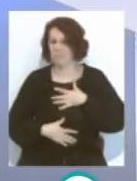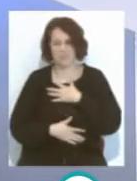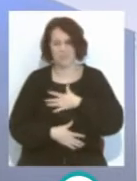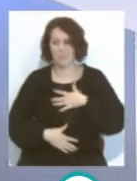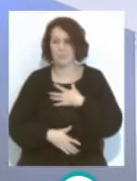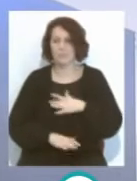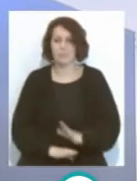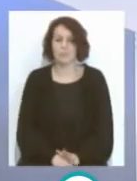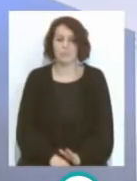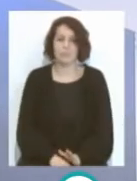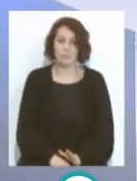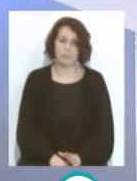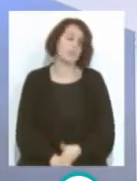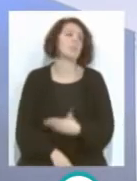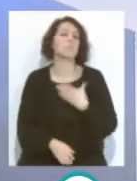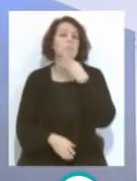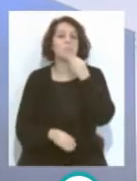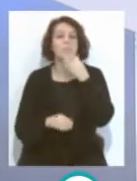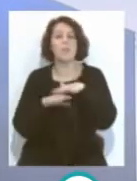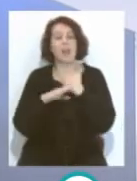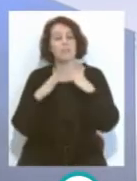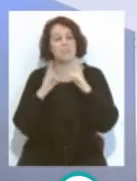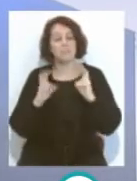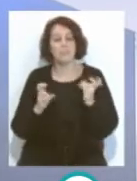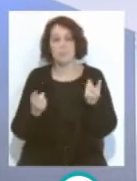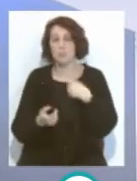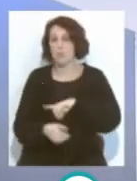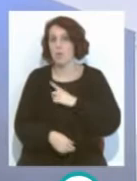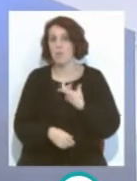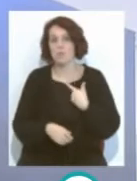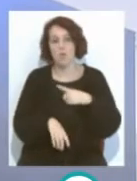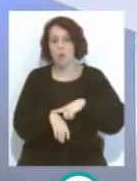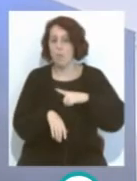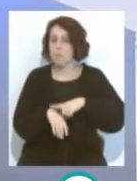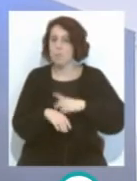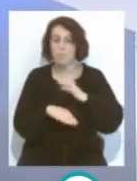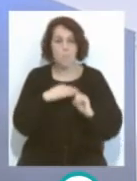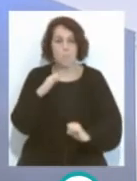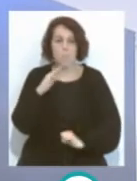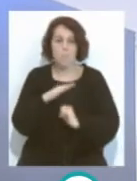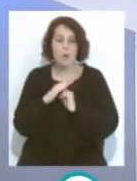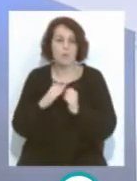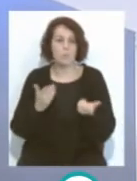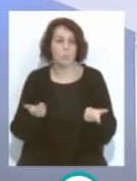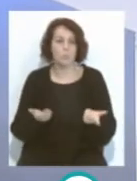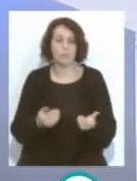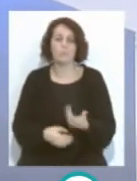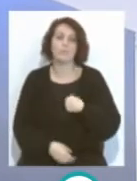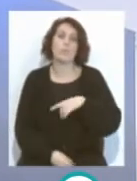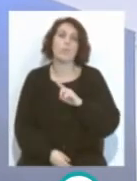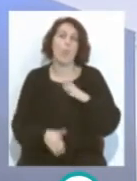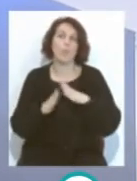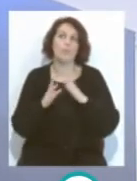bueno, está lindo para estar en casa y como tenemos que estar el mayor tiempo posible, diríamos, no